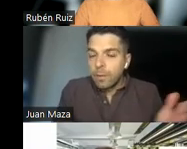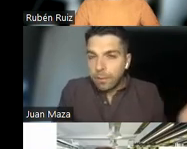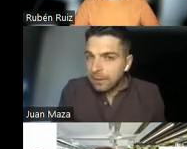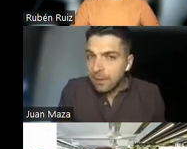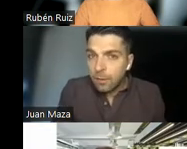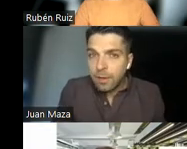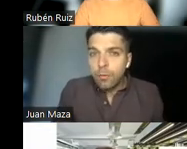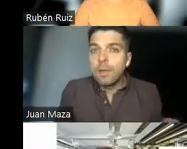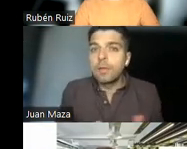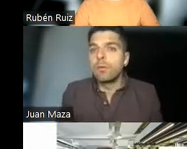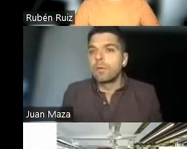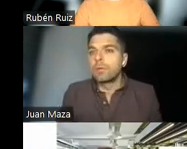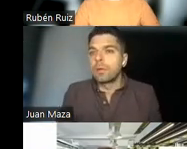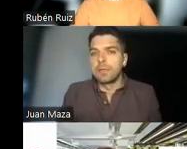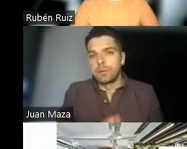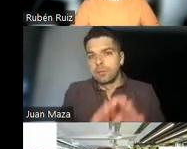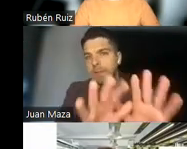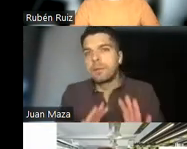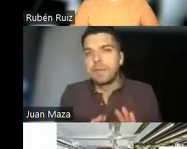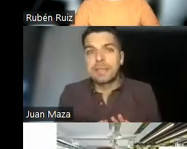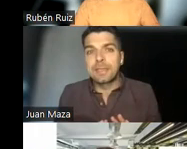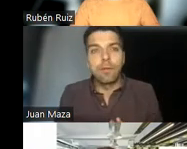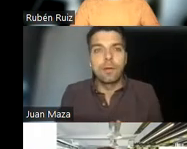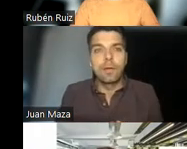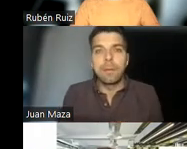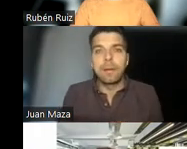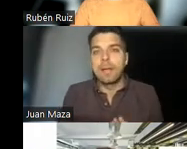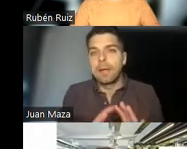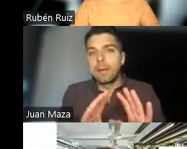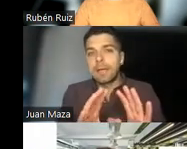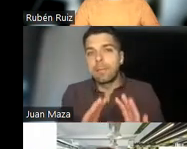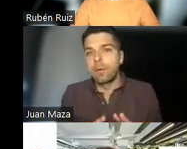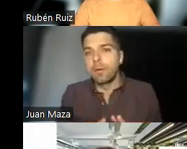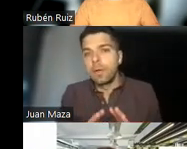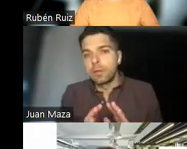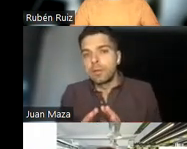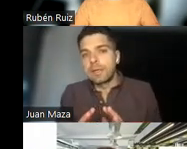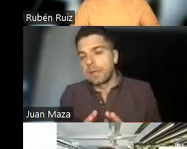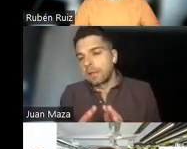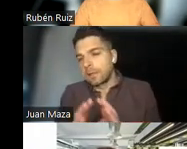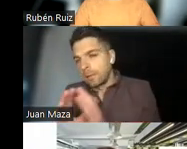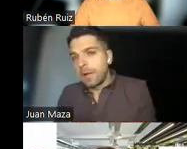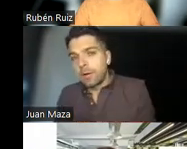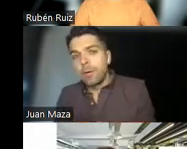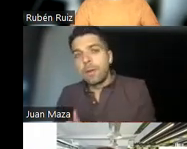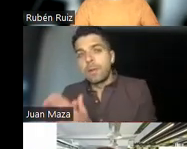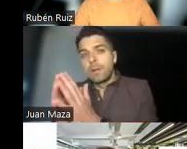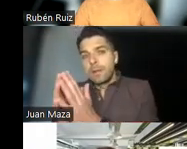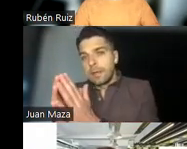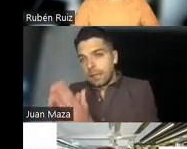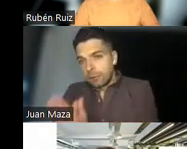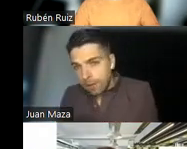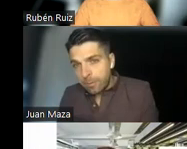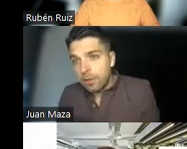Bueno, a partir de la escuela de Hummel surge esto. He tachado la marca, pero resulta que después de la COVID,